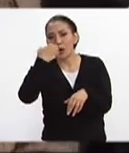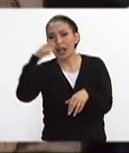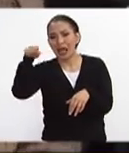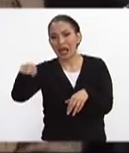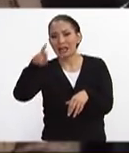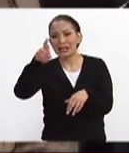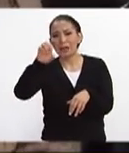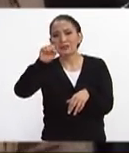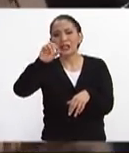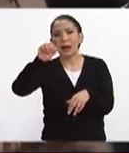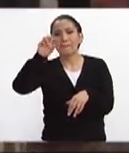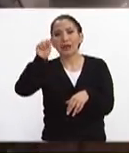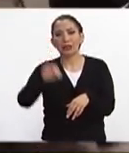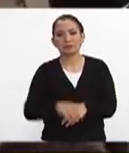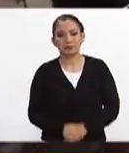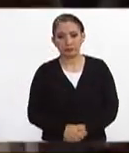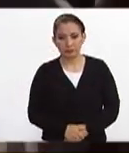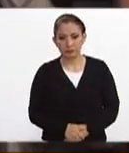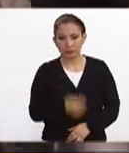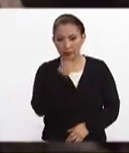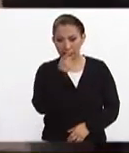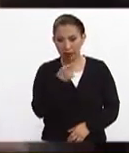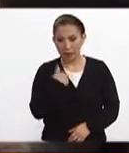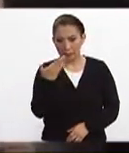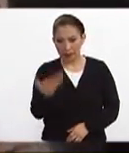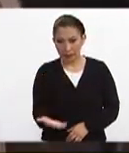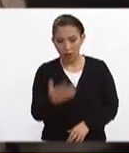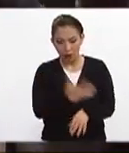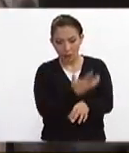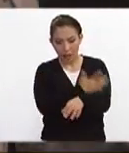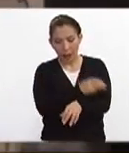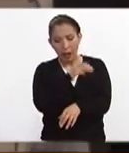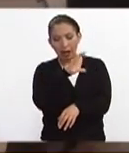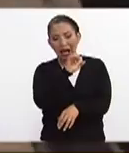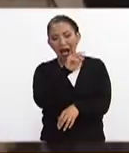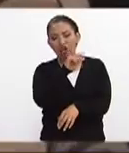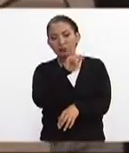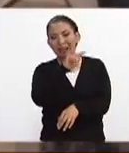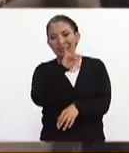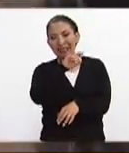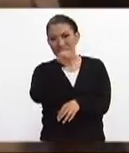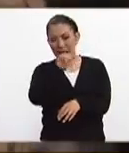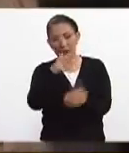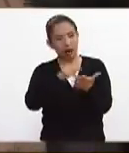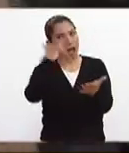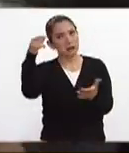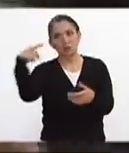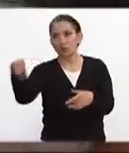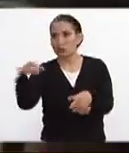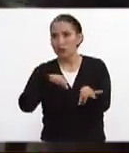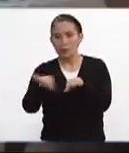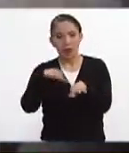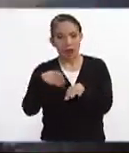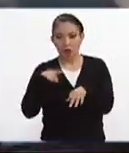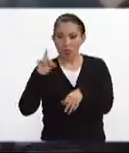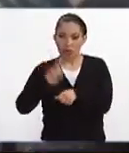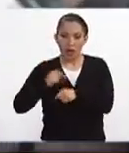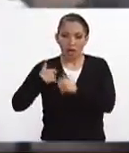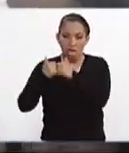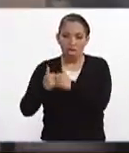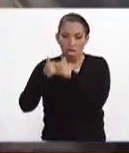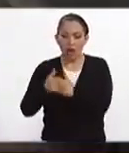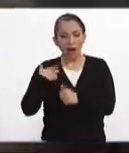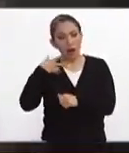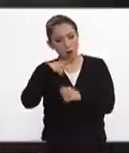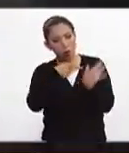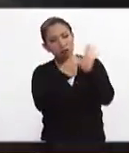Enrique Rebsamen si te parece bien Pati le voy a pedir a mi compañero Carlos Martínez a quien también agradezco toda esta labor que he estado haciendo conmigo estos días que les